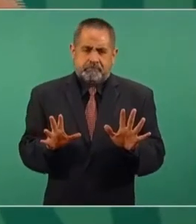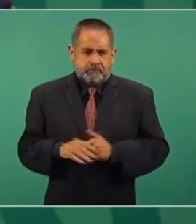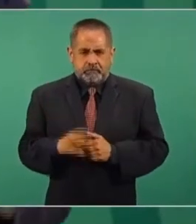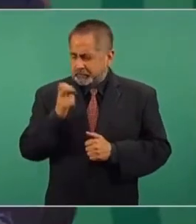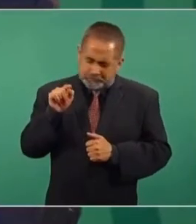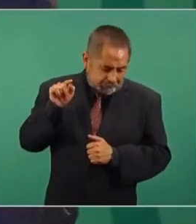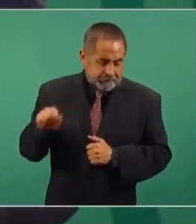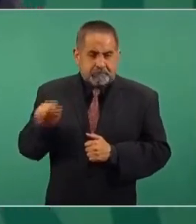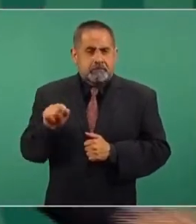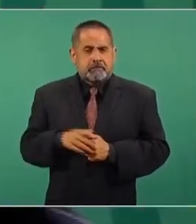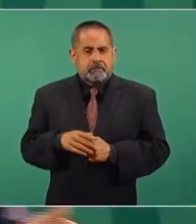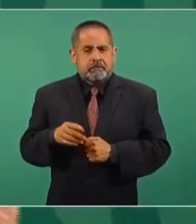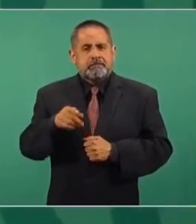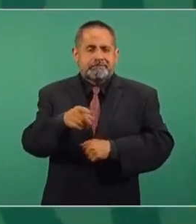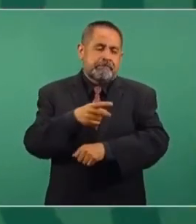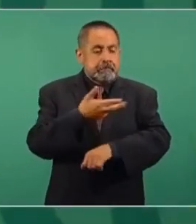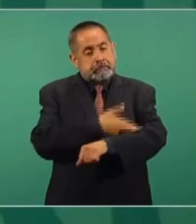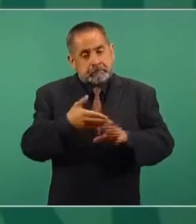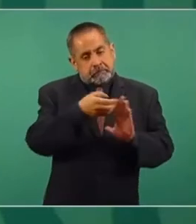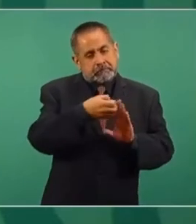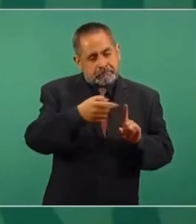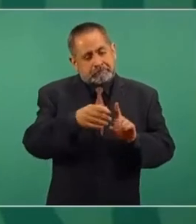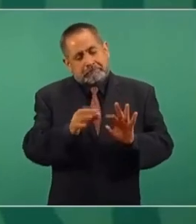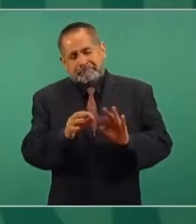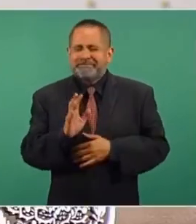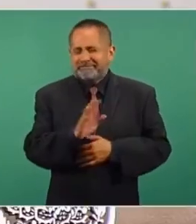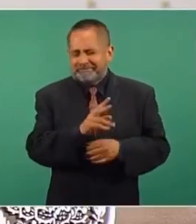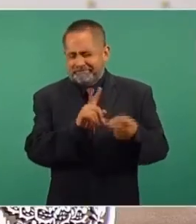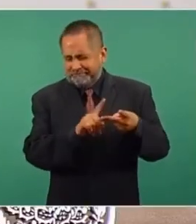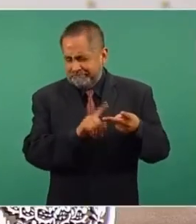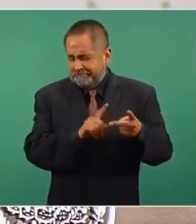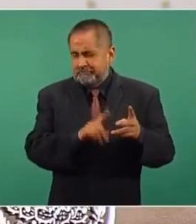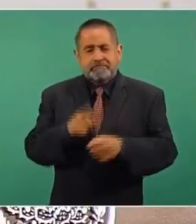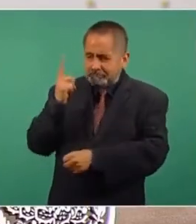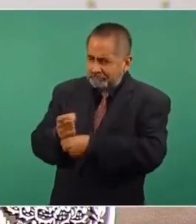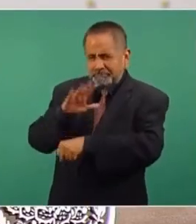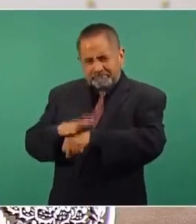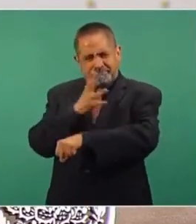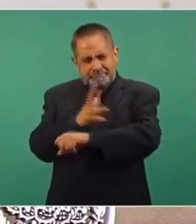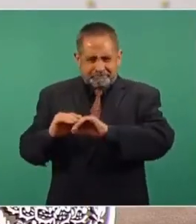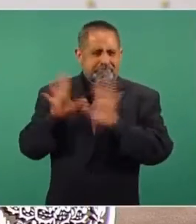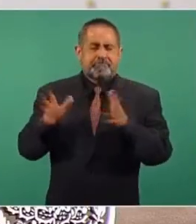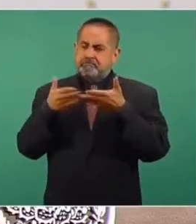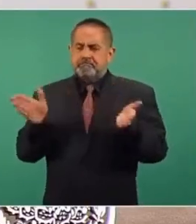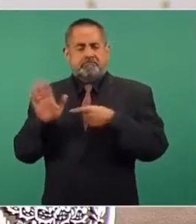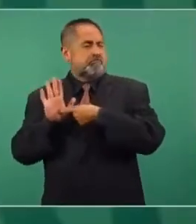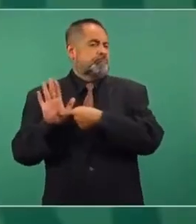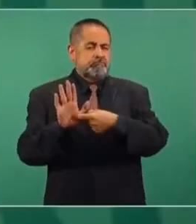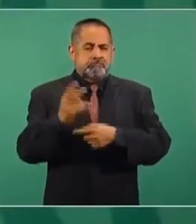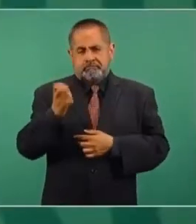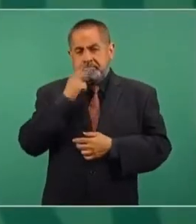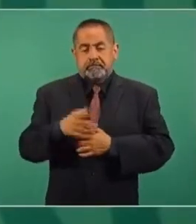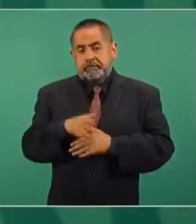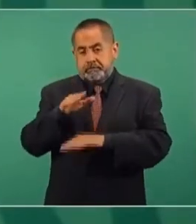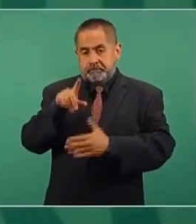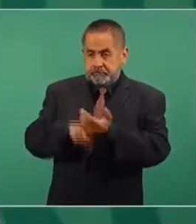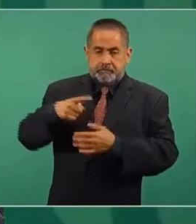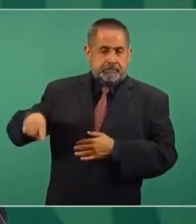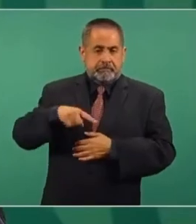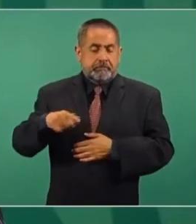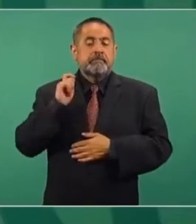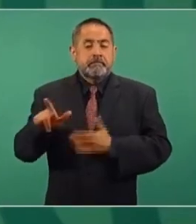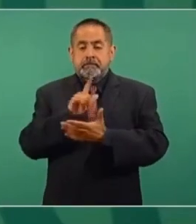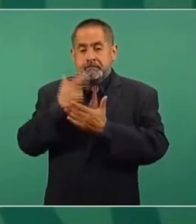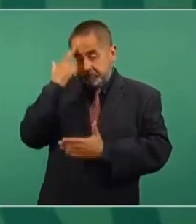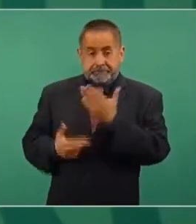Ahí, sin duda, lo del debido proceso debe quedar en segundo plano y se debe privilegiar la transparencia cuando se trata de